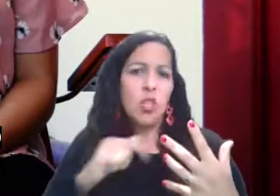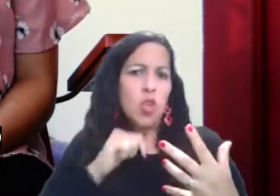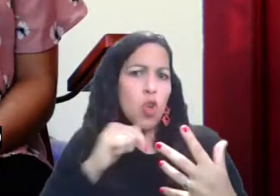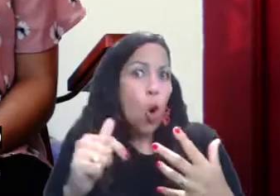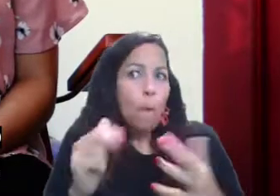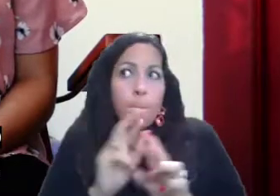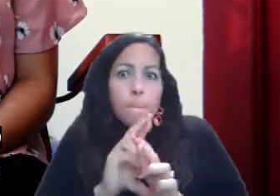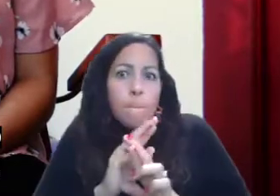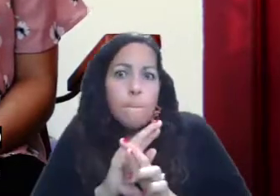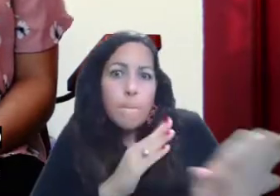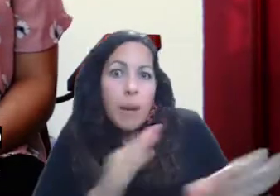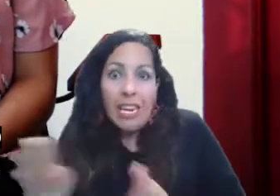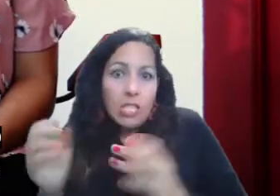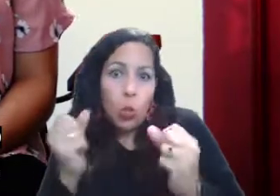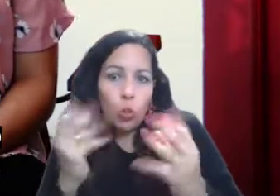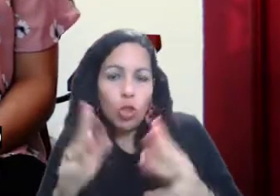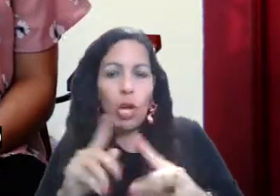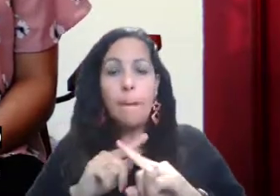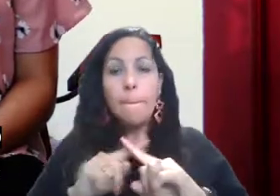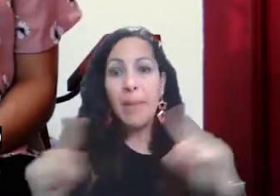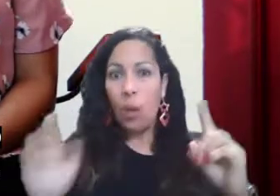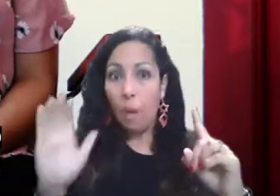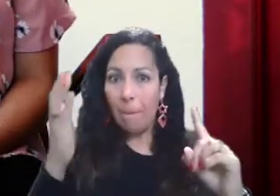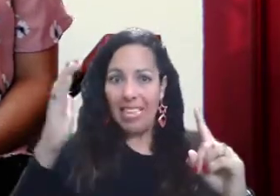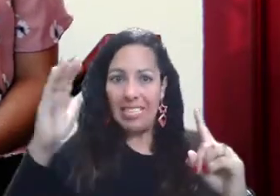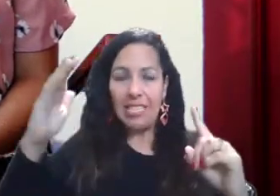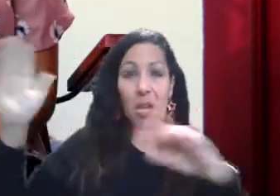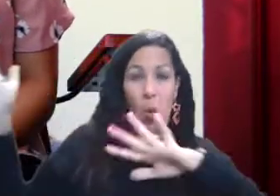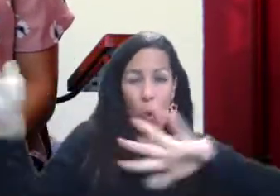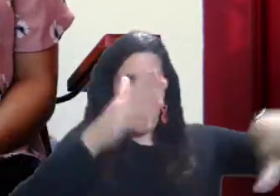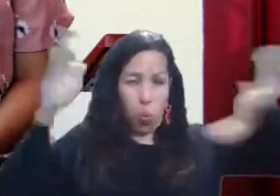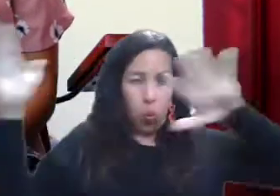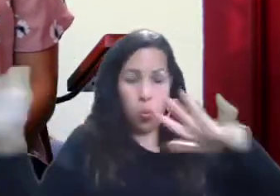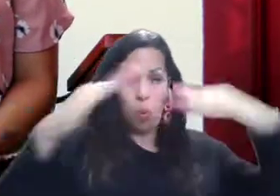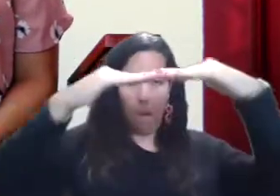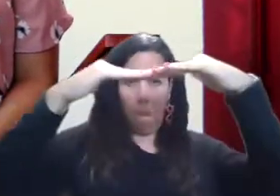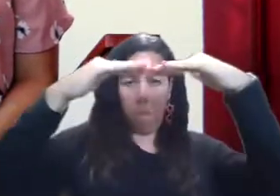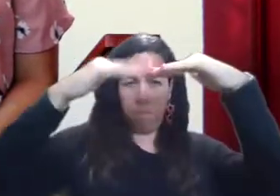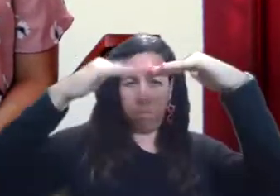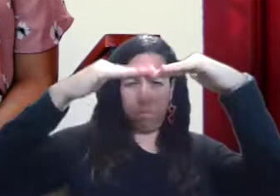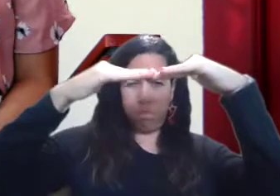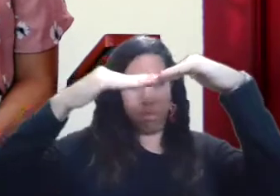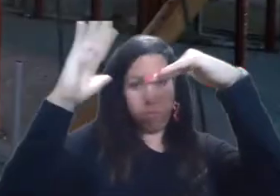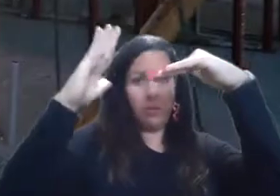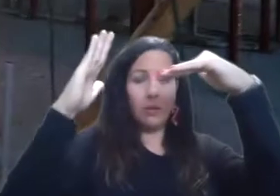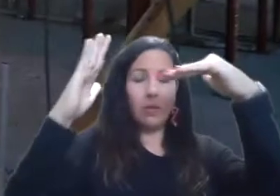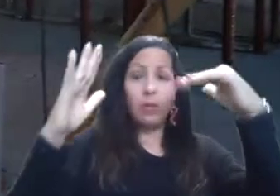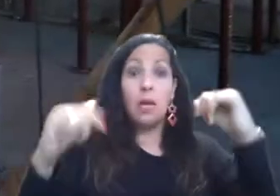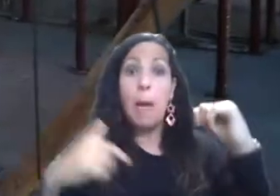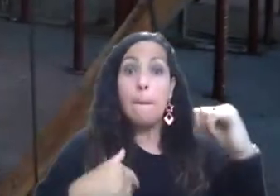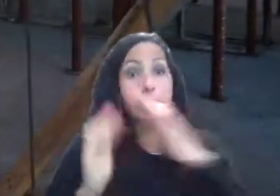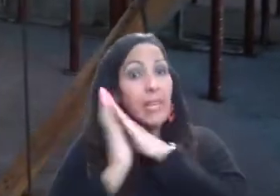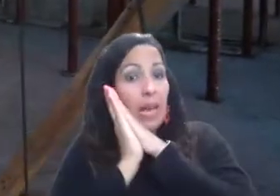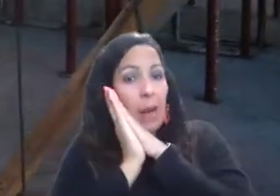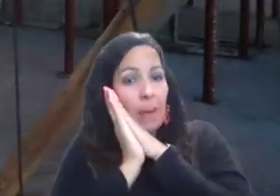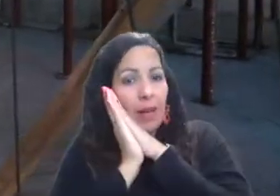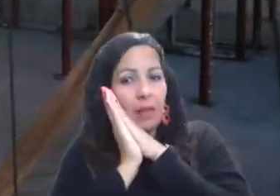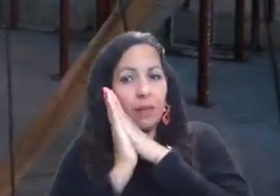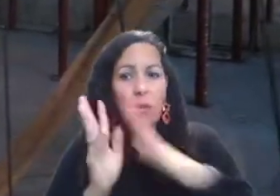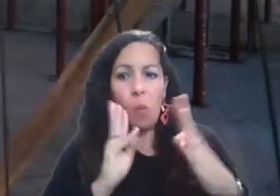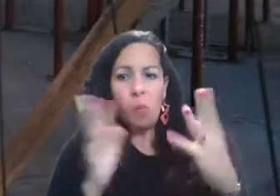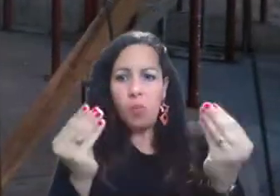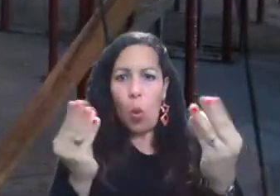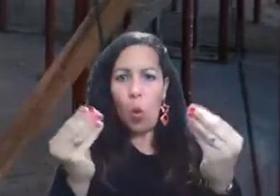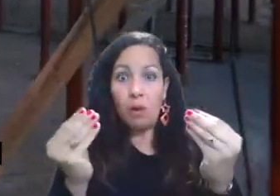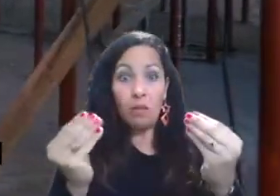mucho, pero parece que el huracán despegó el techo y a mí se me mojó la cama aún sin estar